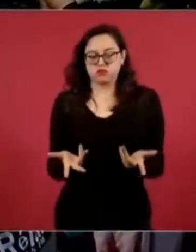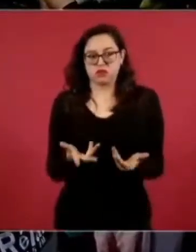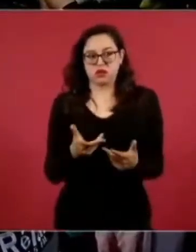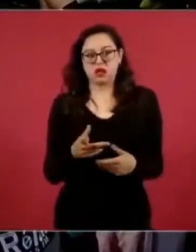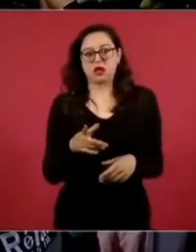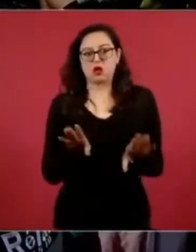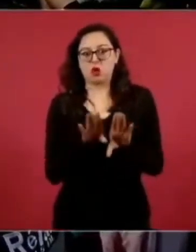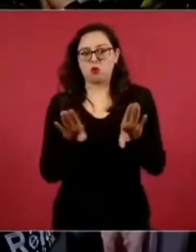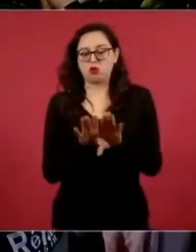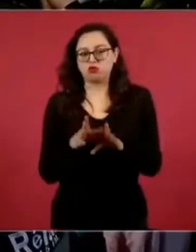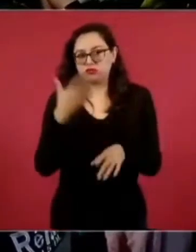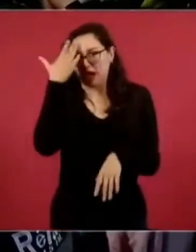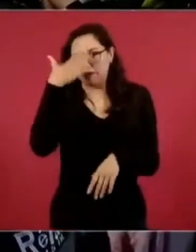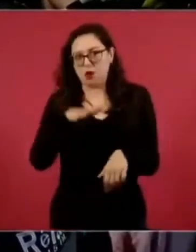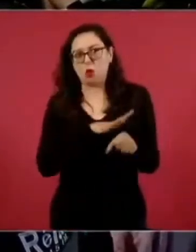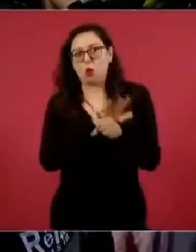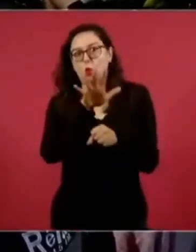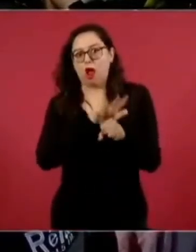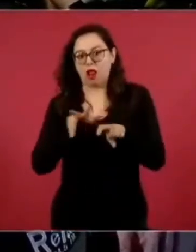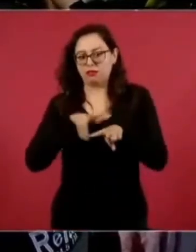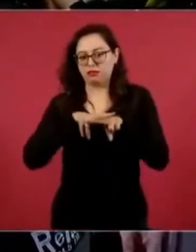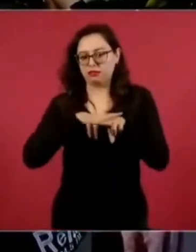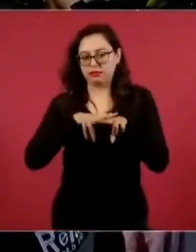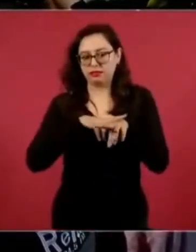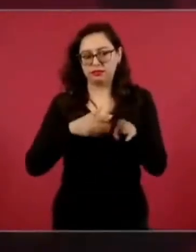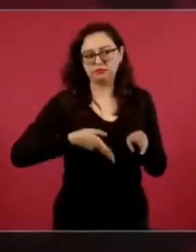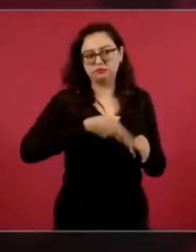recorridos. Bueno,